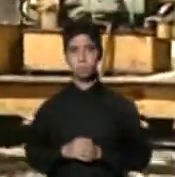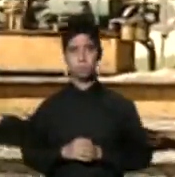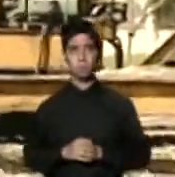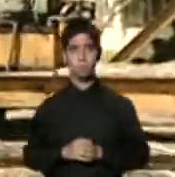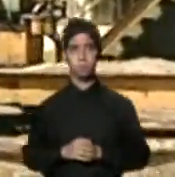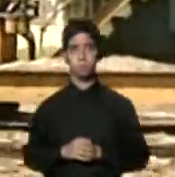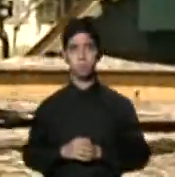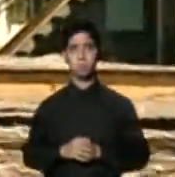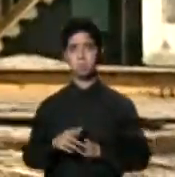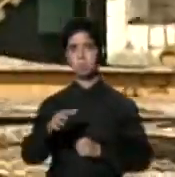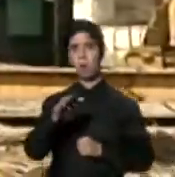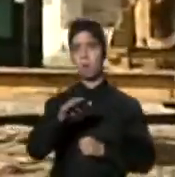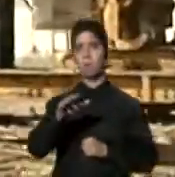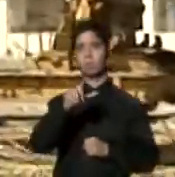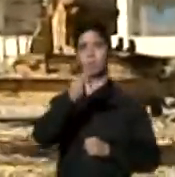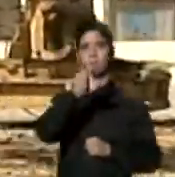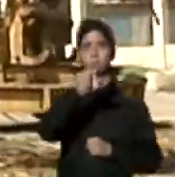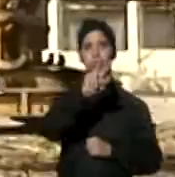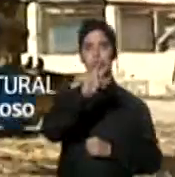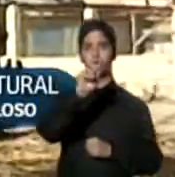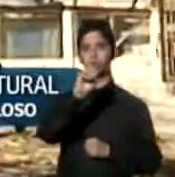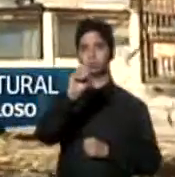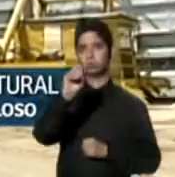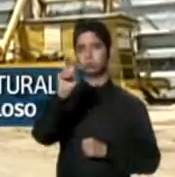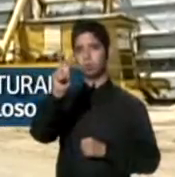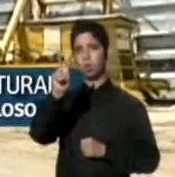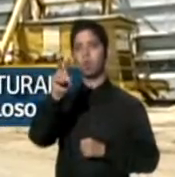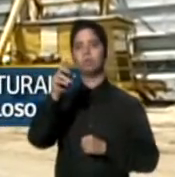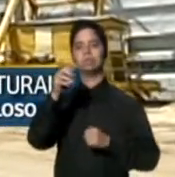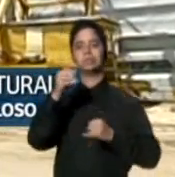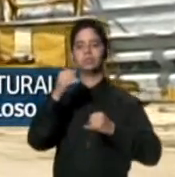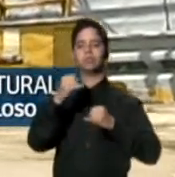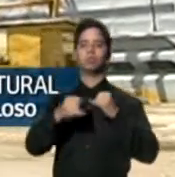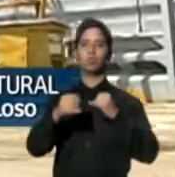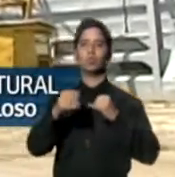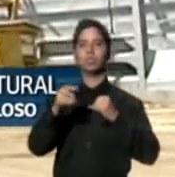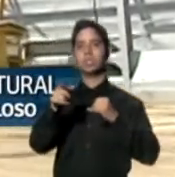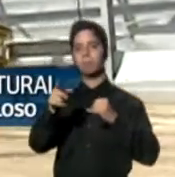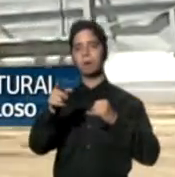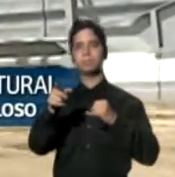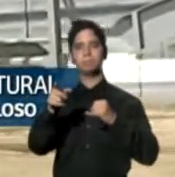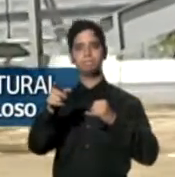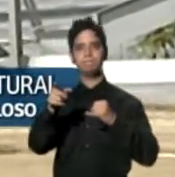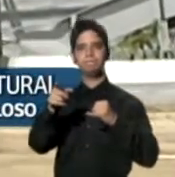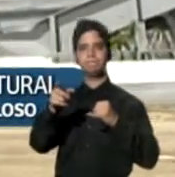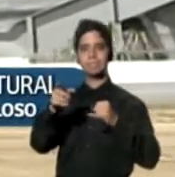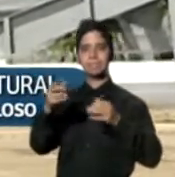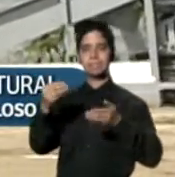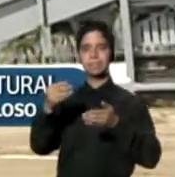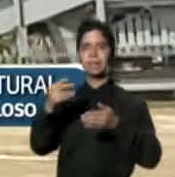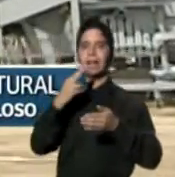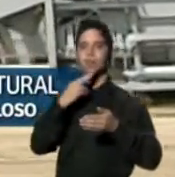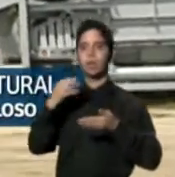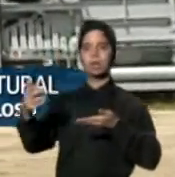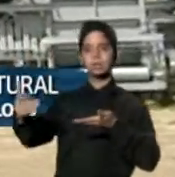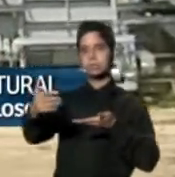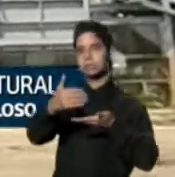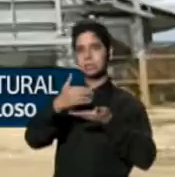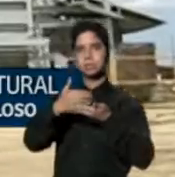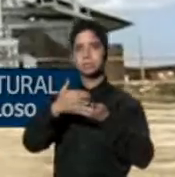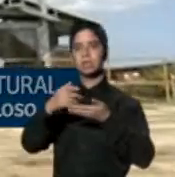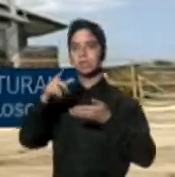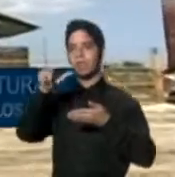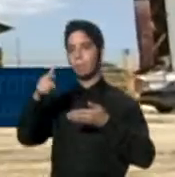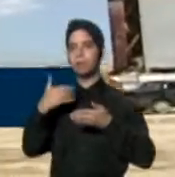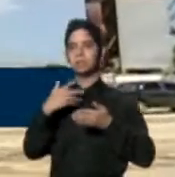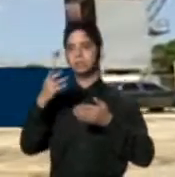Fue para el 2002 que la central Coloso hizo su última zafra para luego anunciar su cierre como la última central que existía